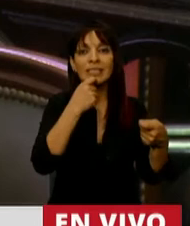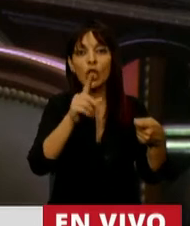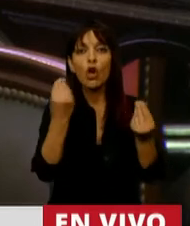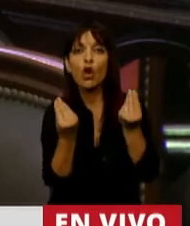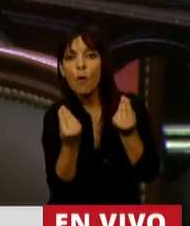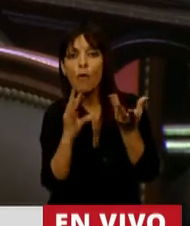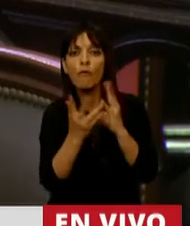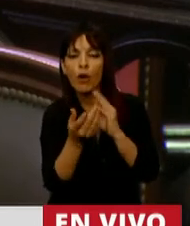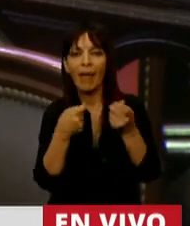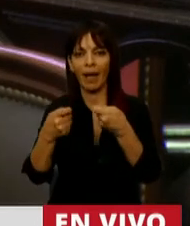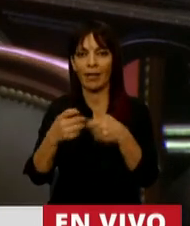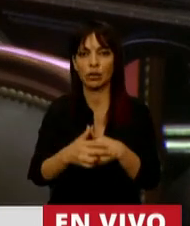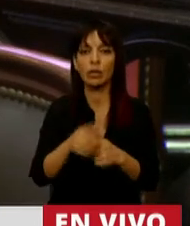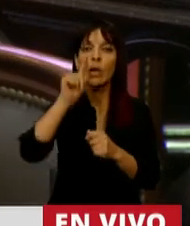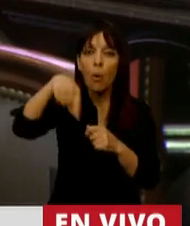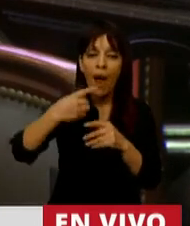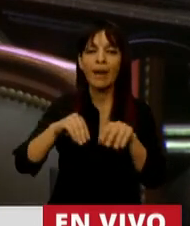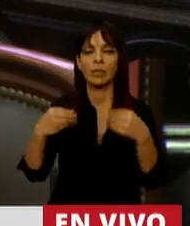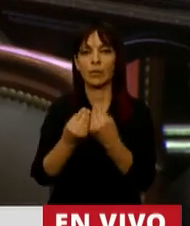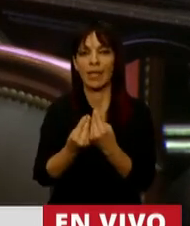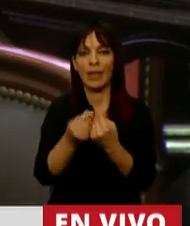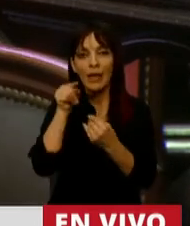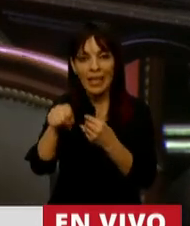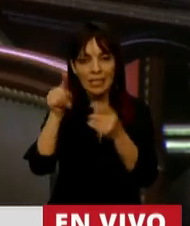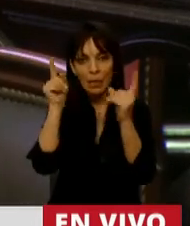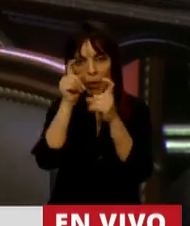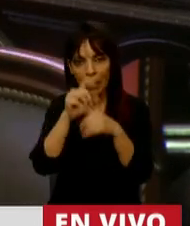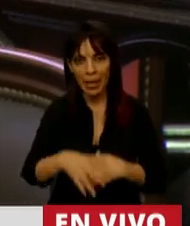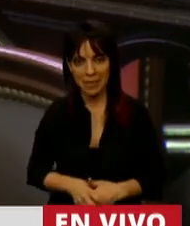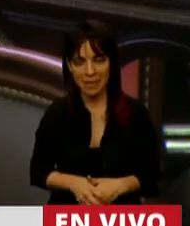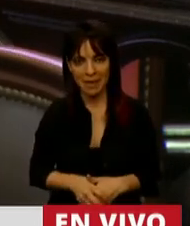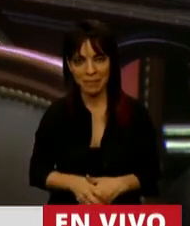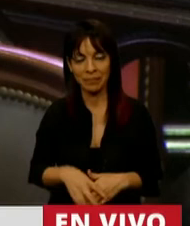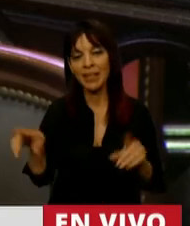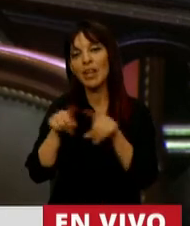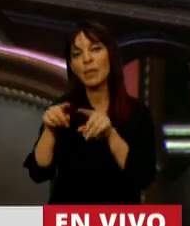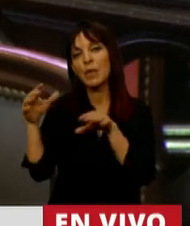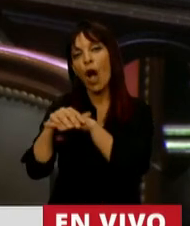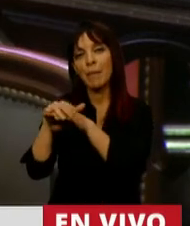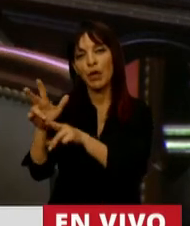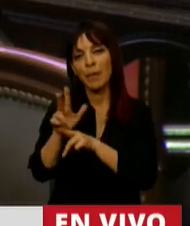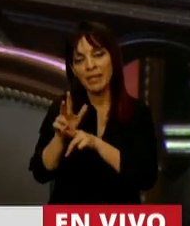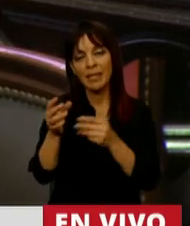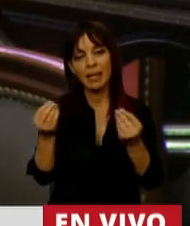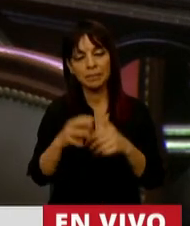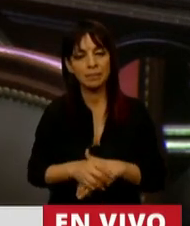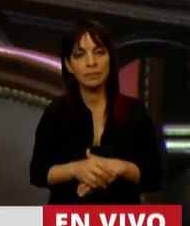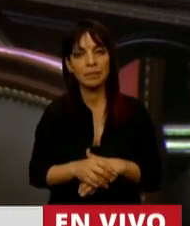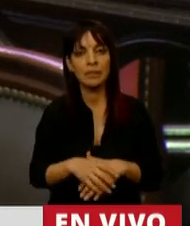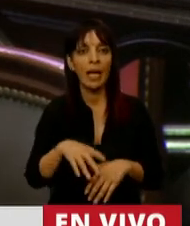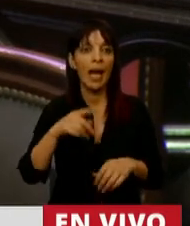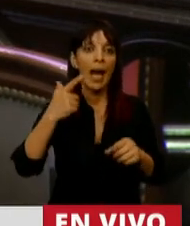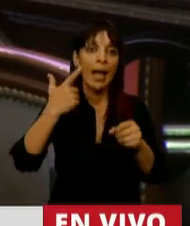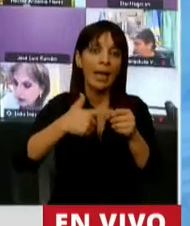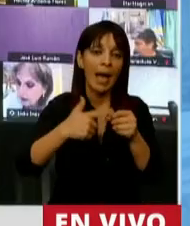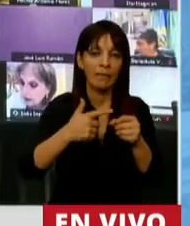gasta y qué resultado genera. Como dice un amigo, seguimos discutiendo cuánta nafta